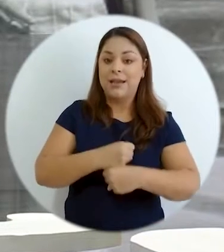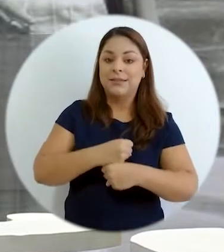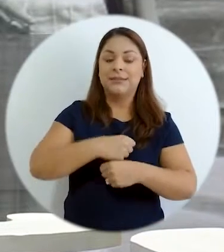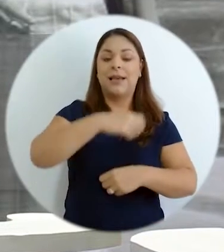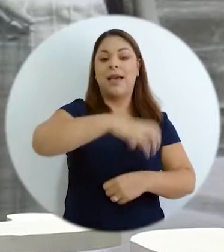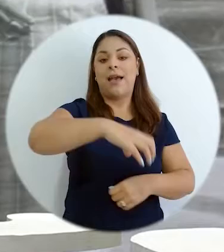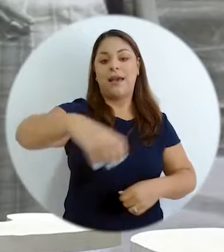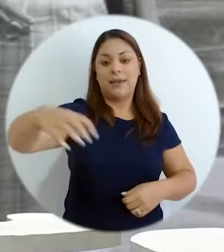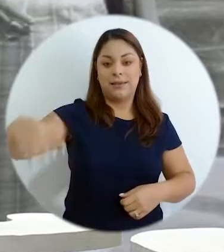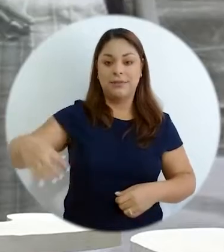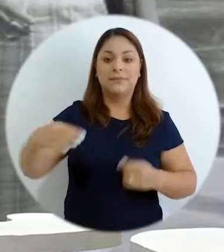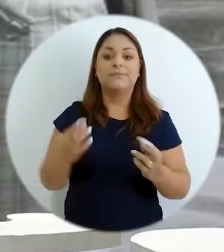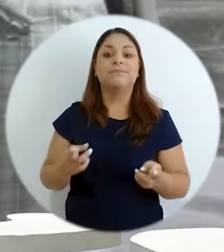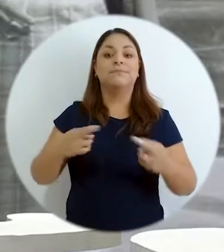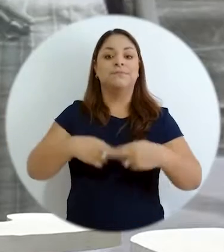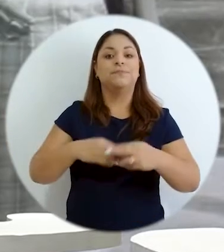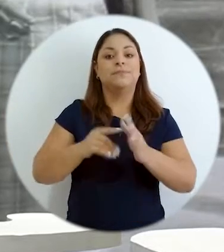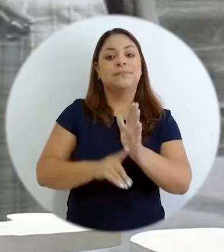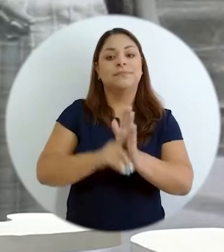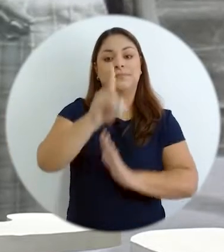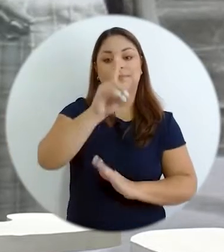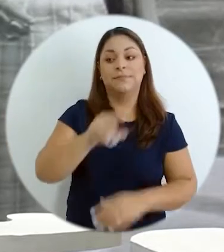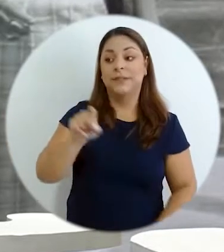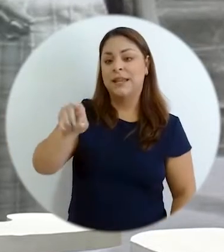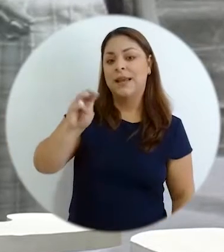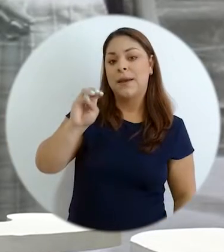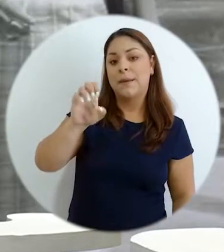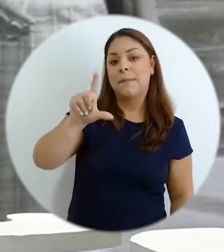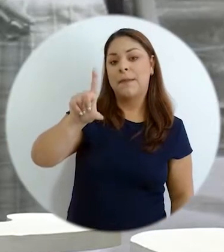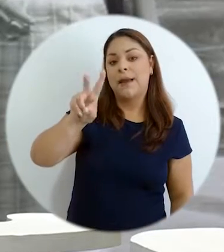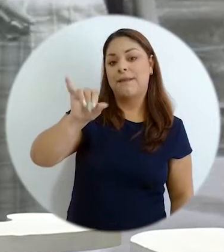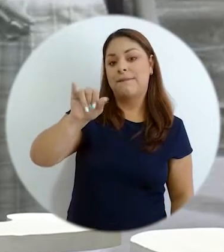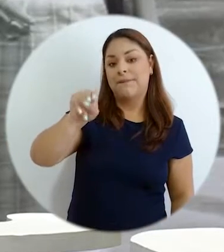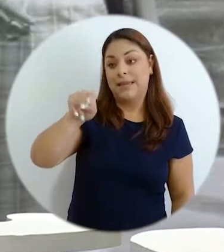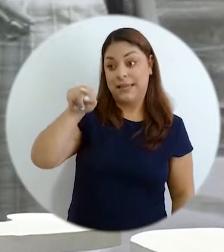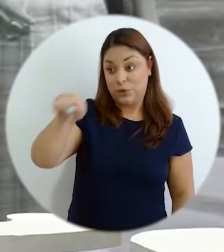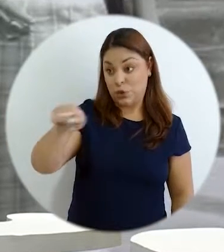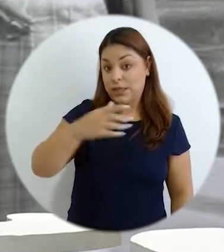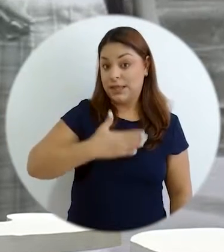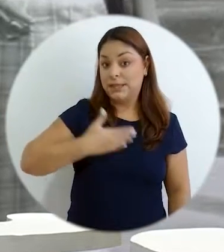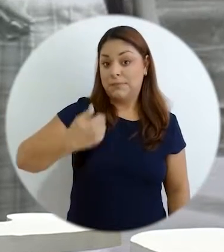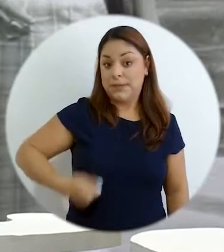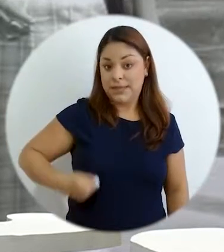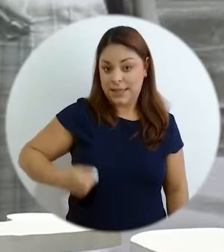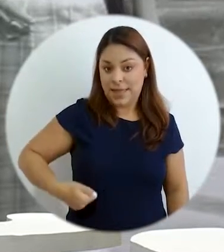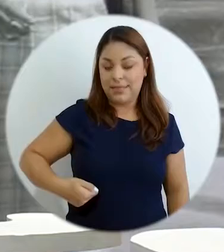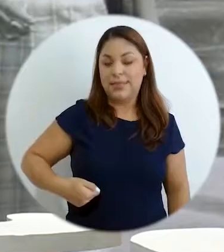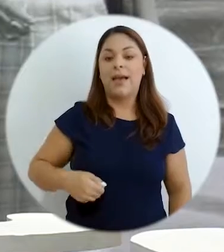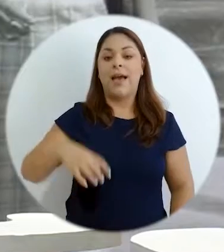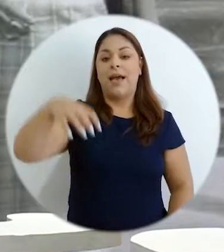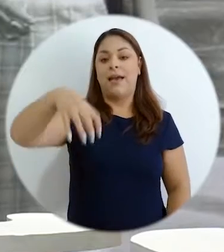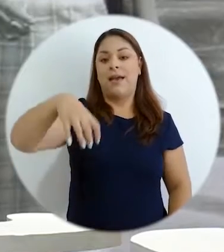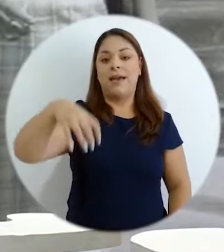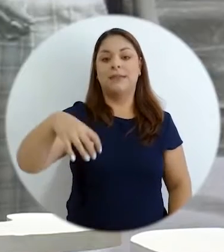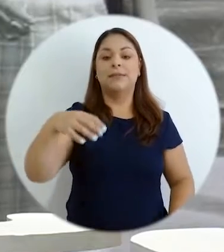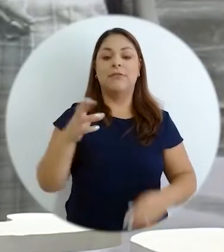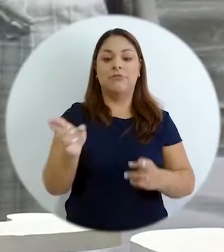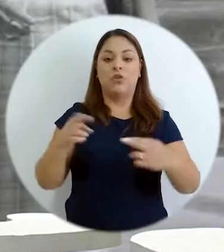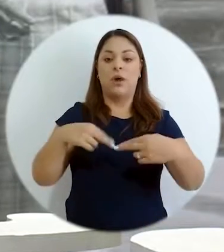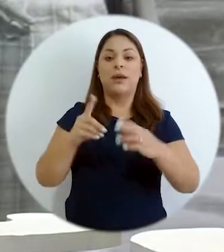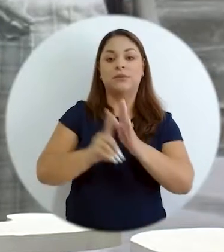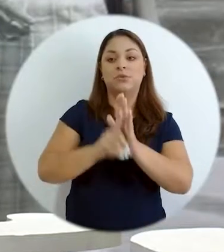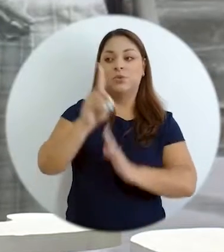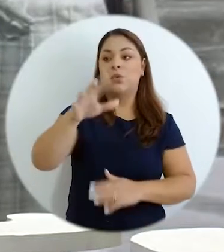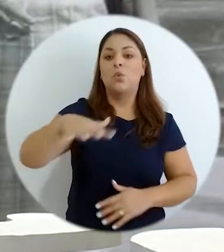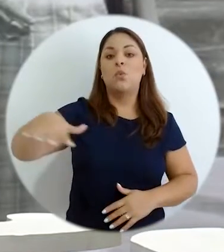regional que crea las agencias regionales de desarrollo. Melvin, usted es el presidente de la agencia